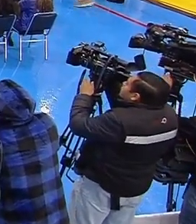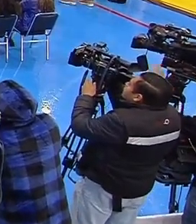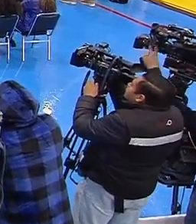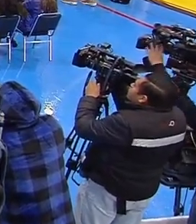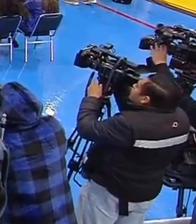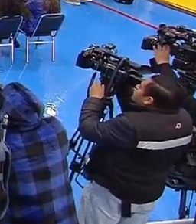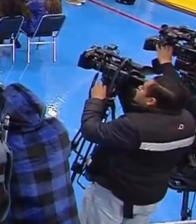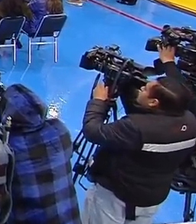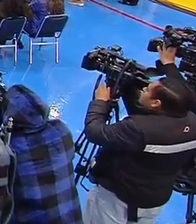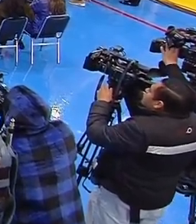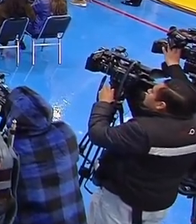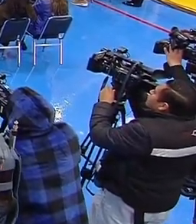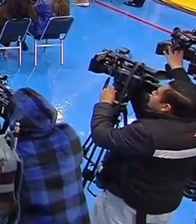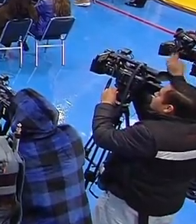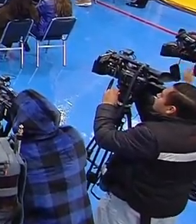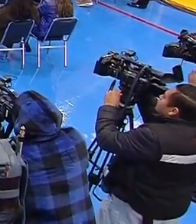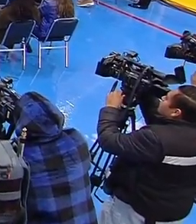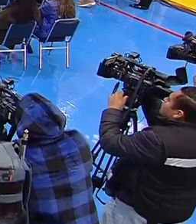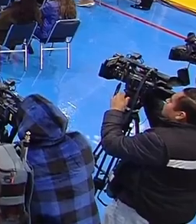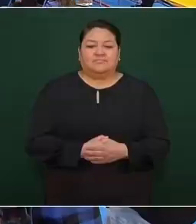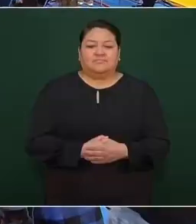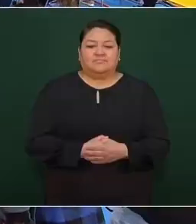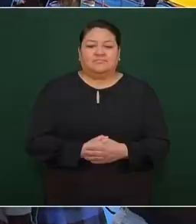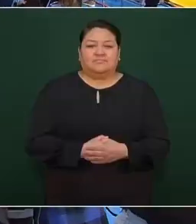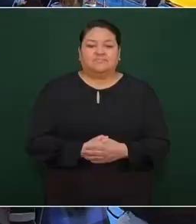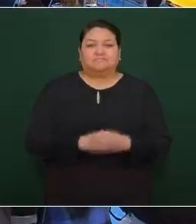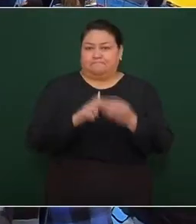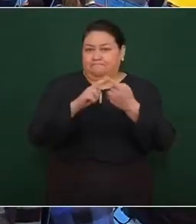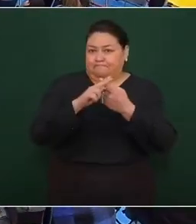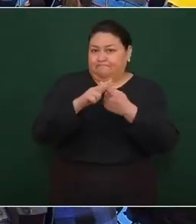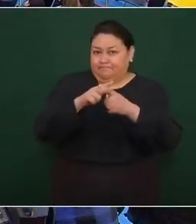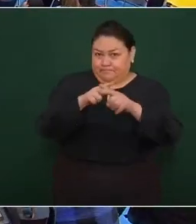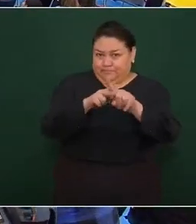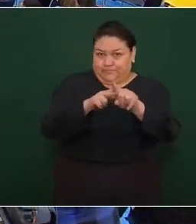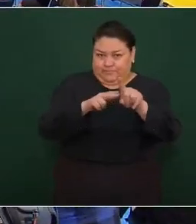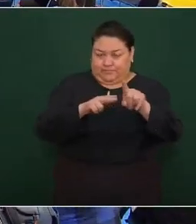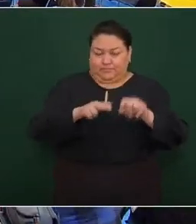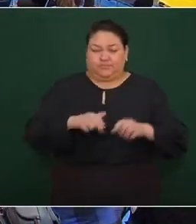Vamos a empezar, comenzamos, vamos por acá.